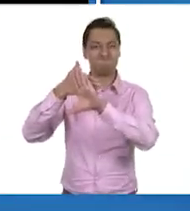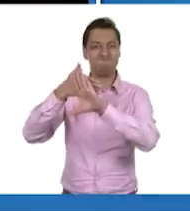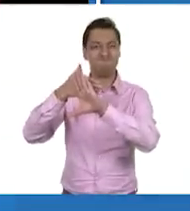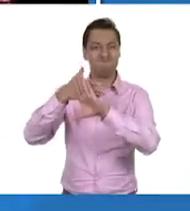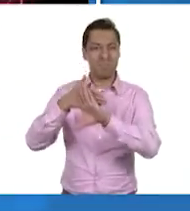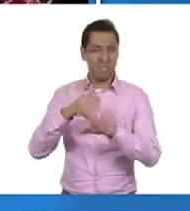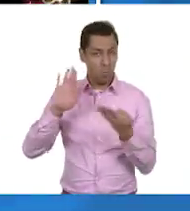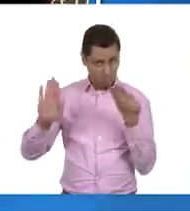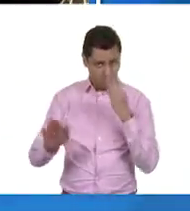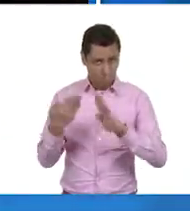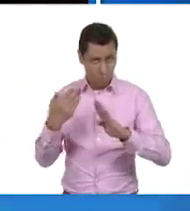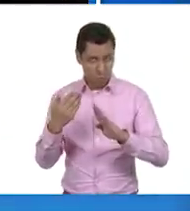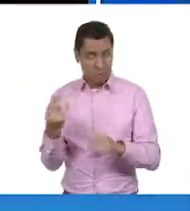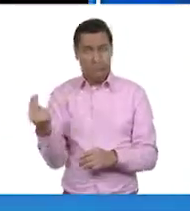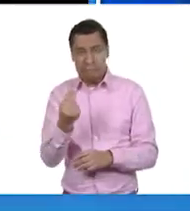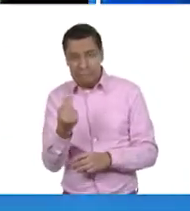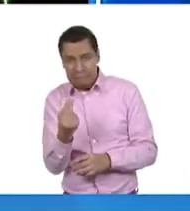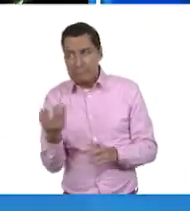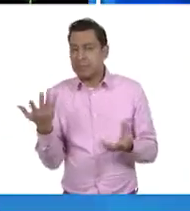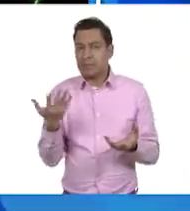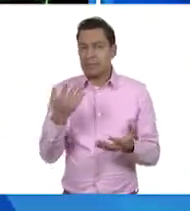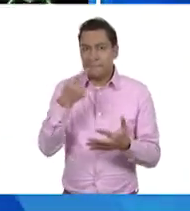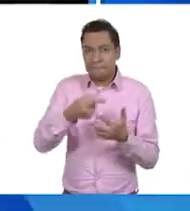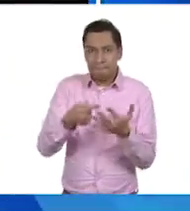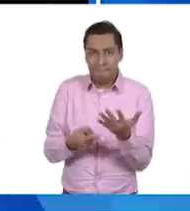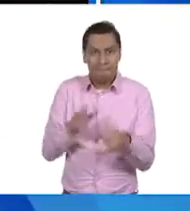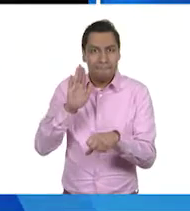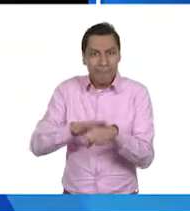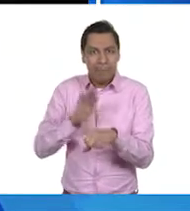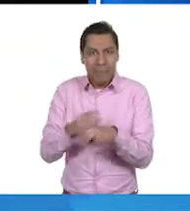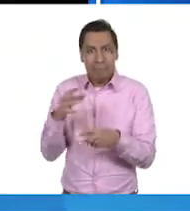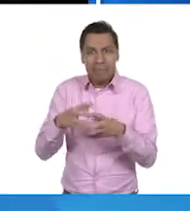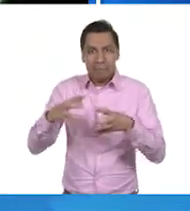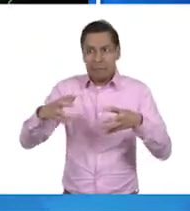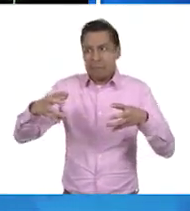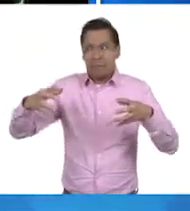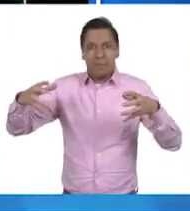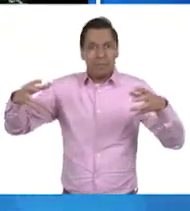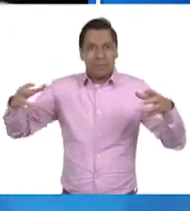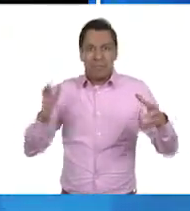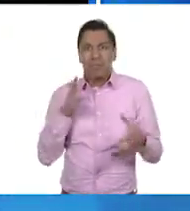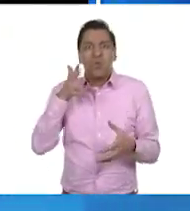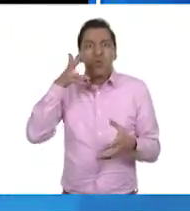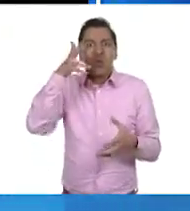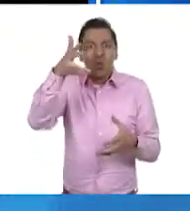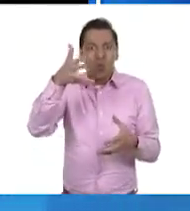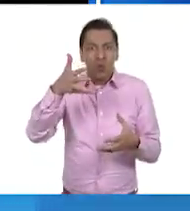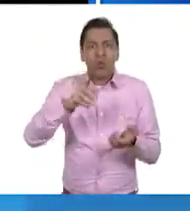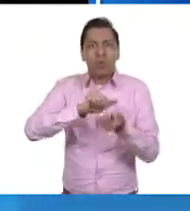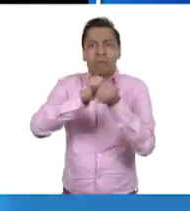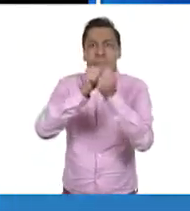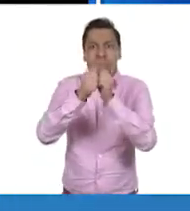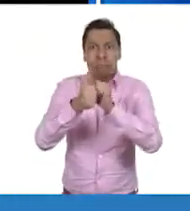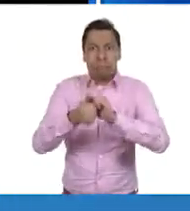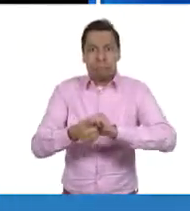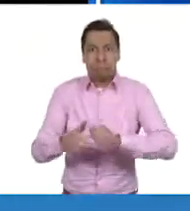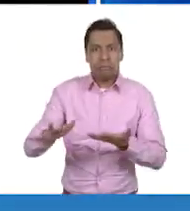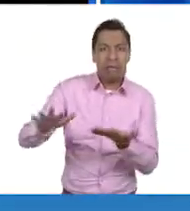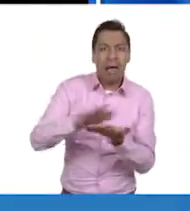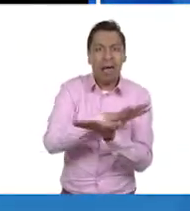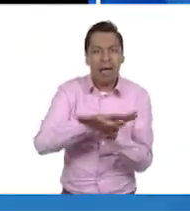mundial y sus necesidades siguen incrementando, nos acercamos a un futuro donde nos habremos agotado estos recursos.